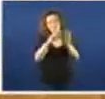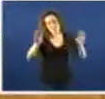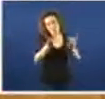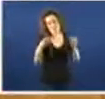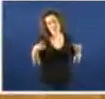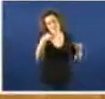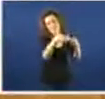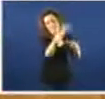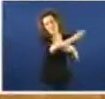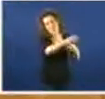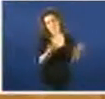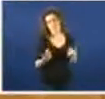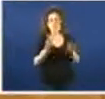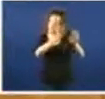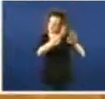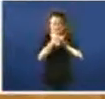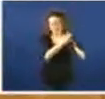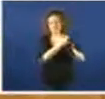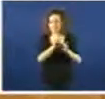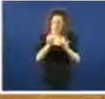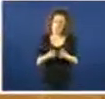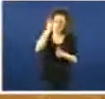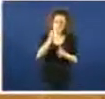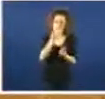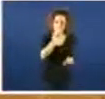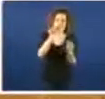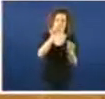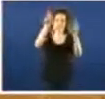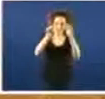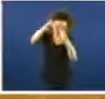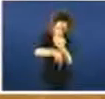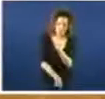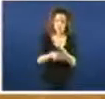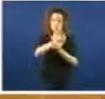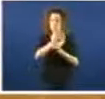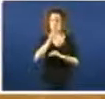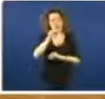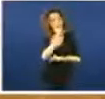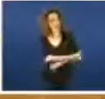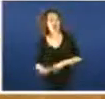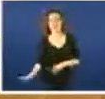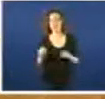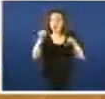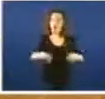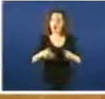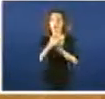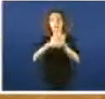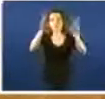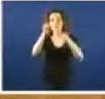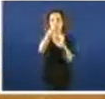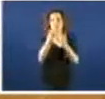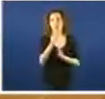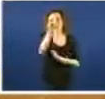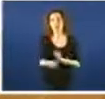Pero, en da sí, vamos a entrar no fondo da cuestión. Porque parece increíble que oxe, estemos aquí a falar da atención aos pacientes crónicos.